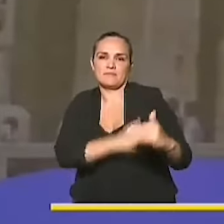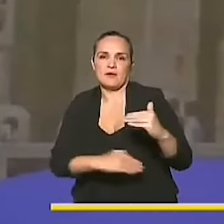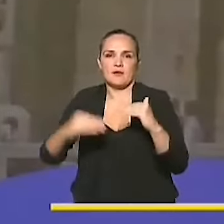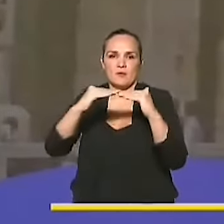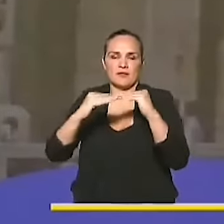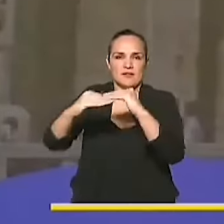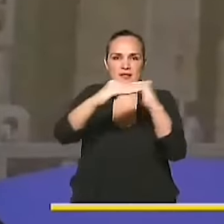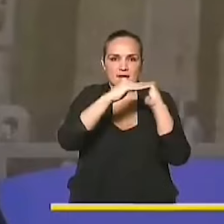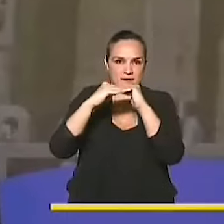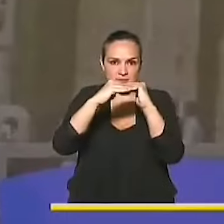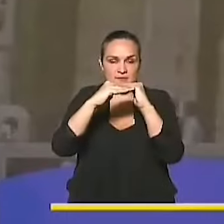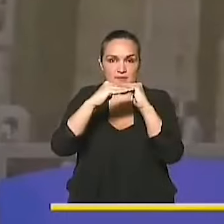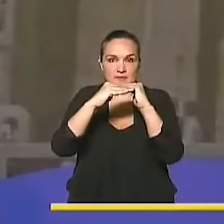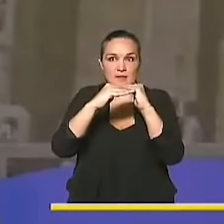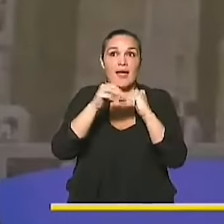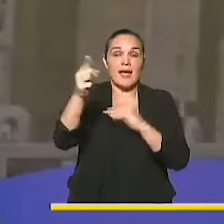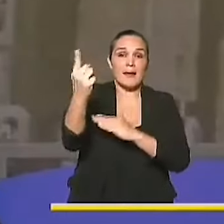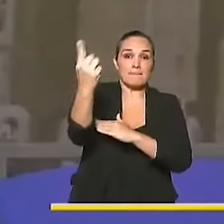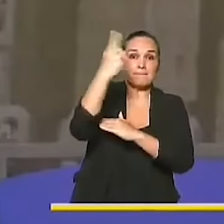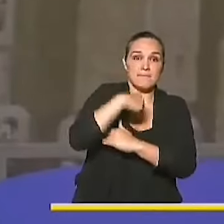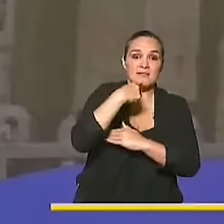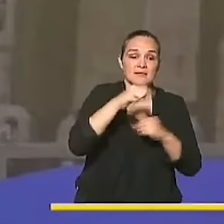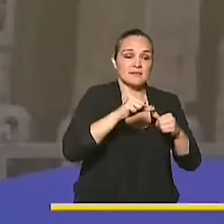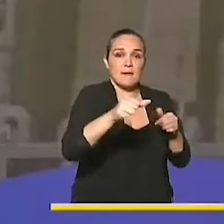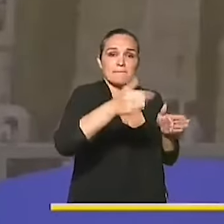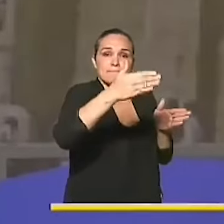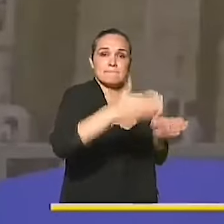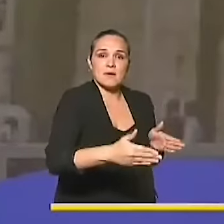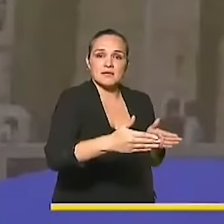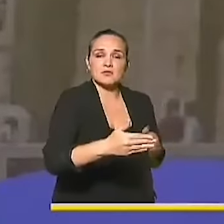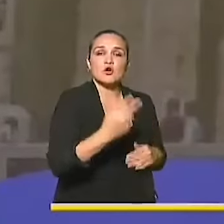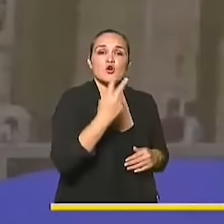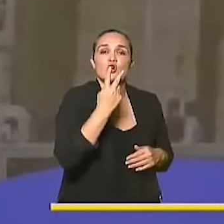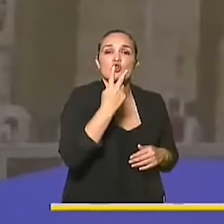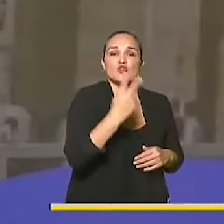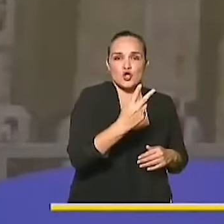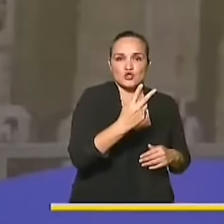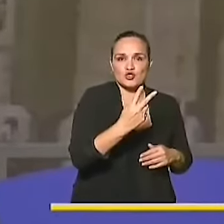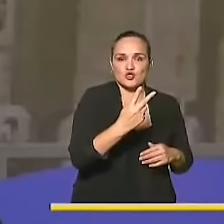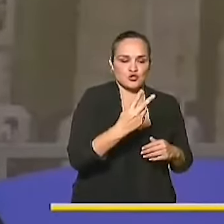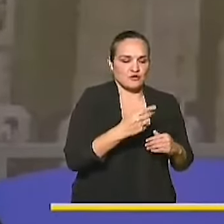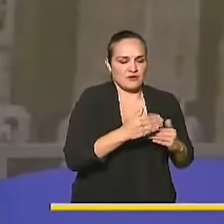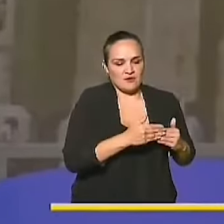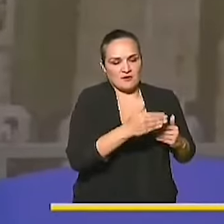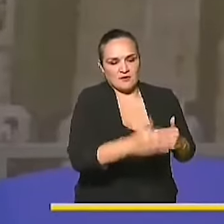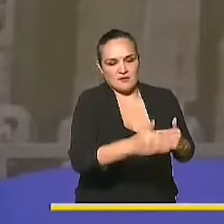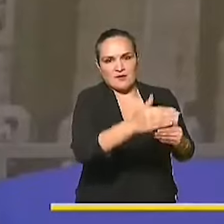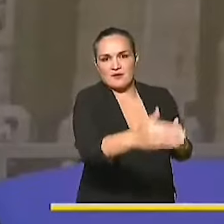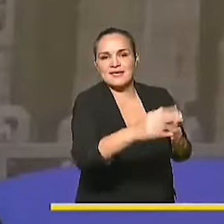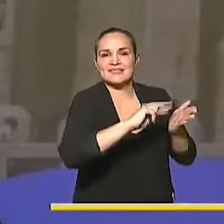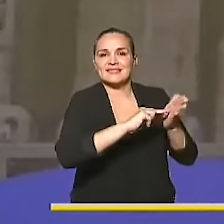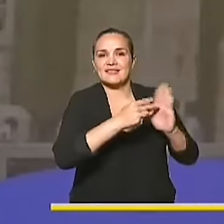y para eso establece que tenemos un plazo de dos legislaturas, es decir, hasta el